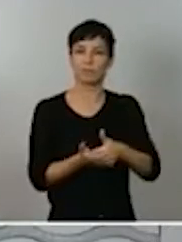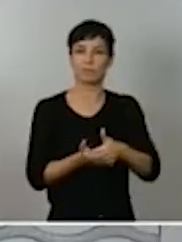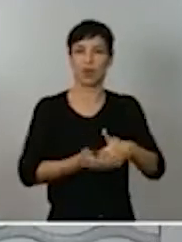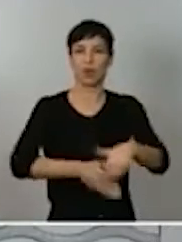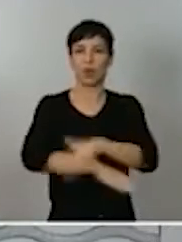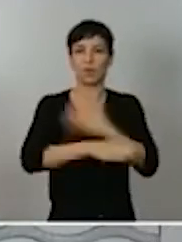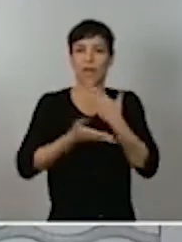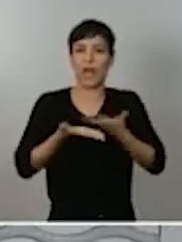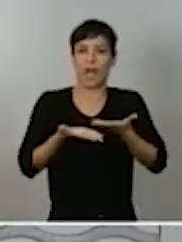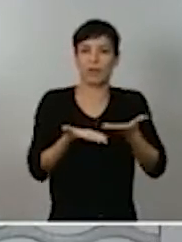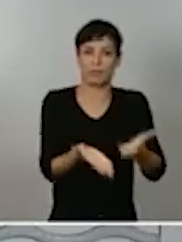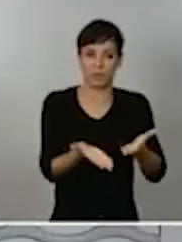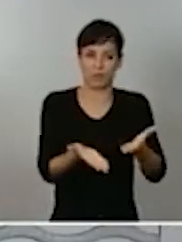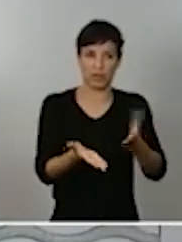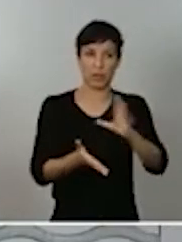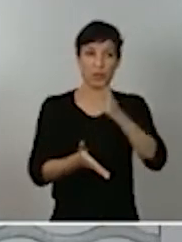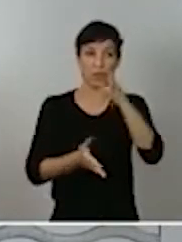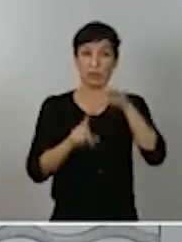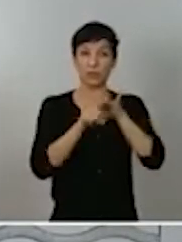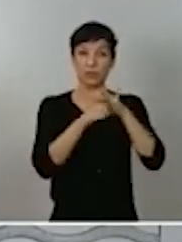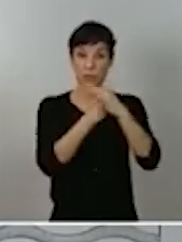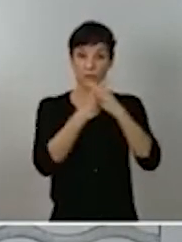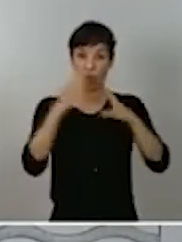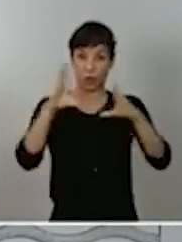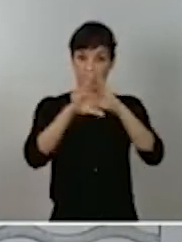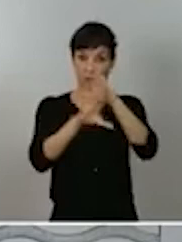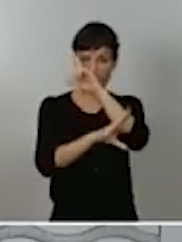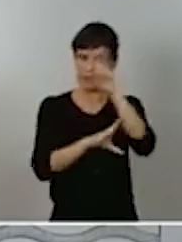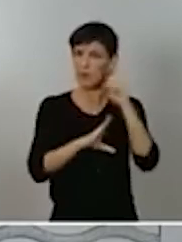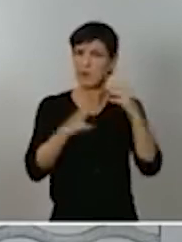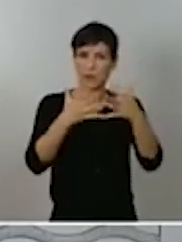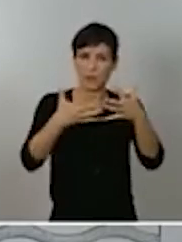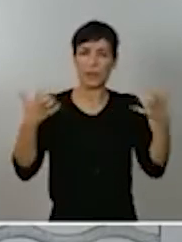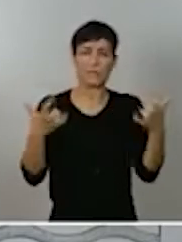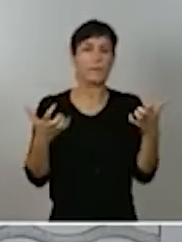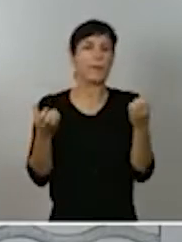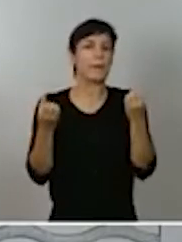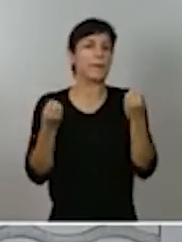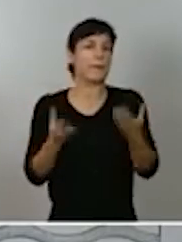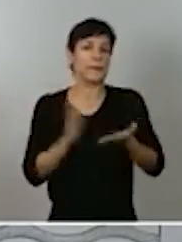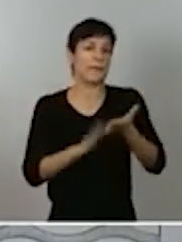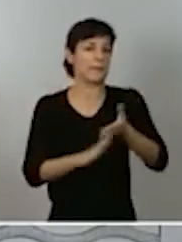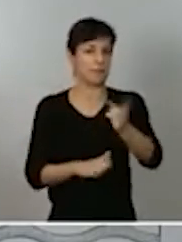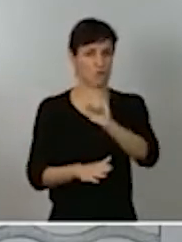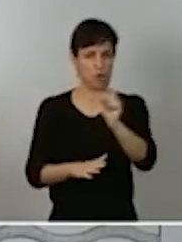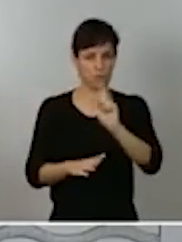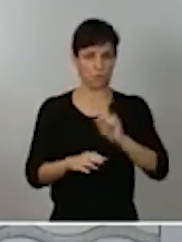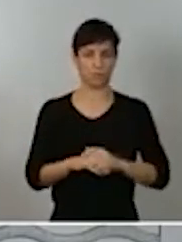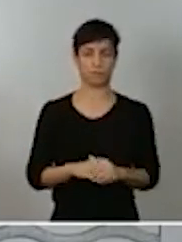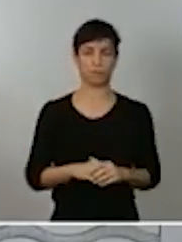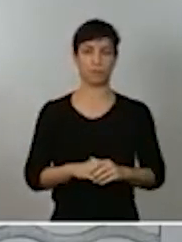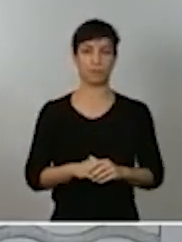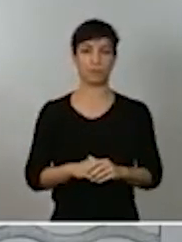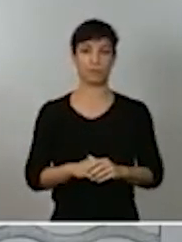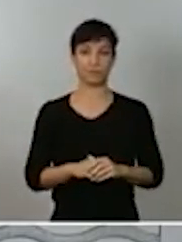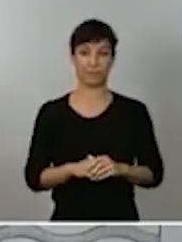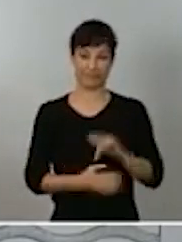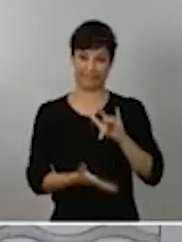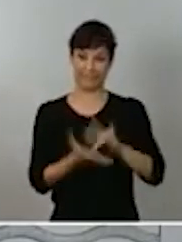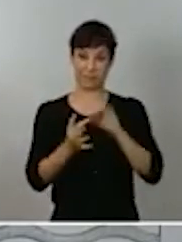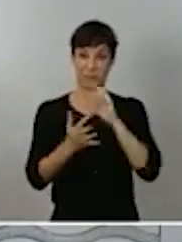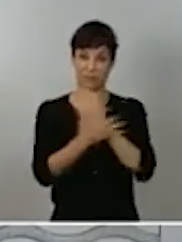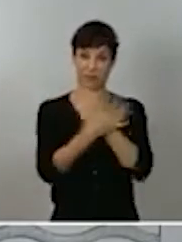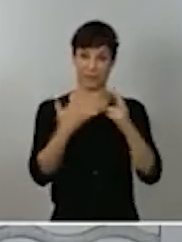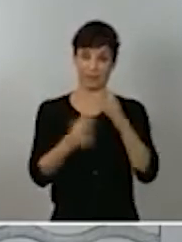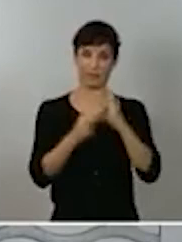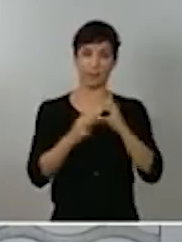Comunidad de Madrid, decía literalmente, no va bien. Ese mismo día, el presidente del Gobierno remitió una carta